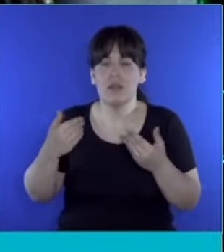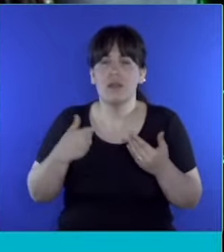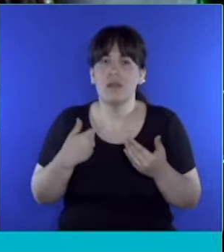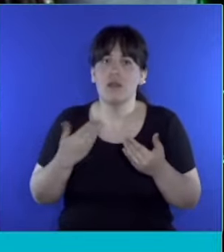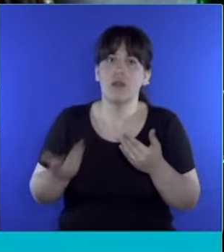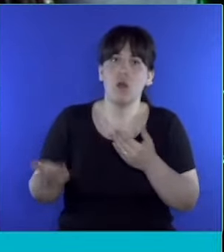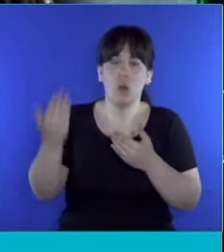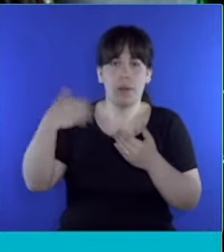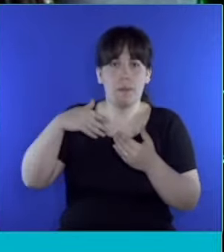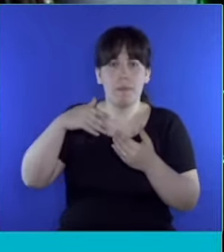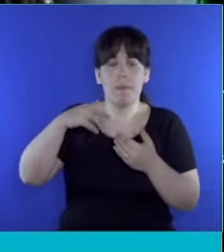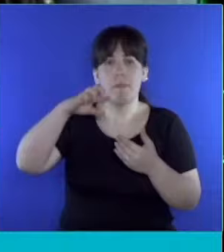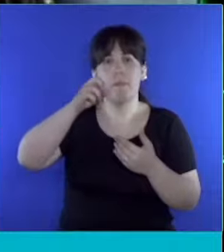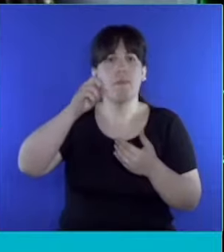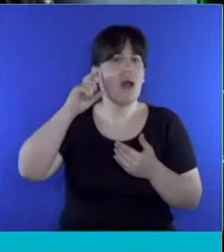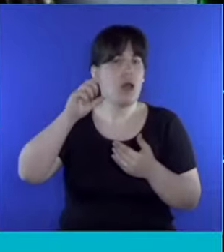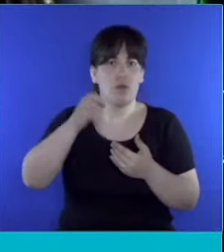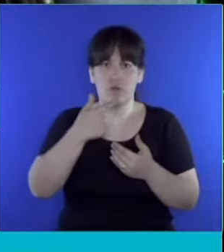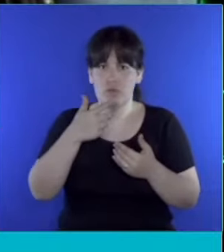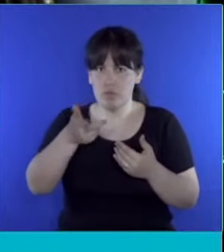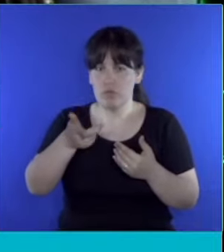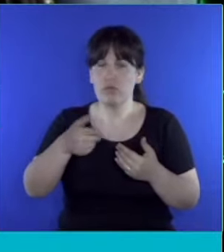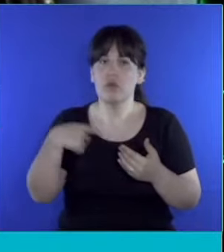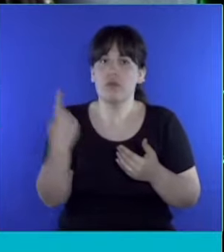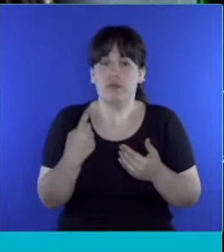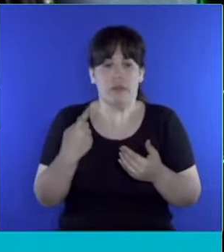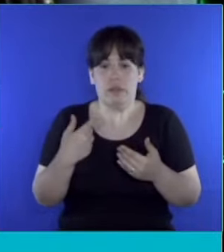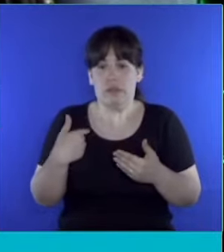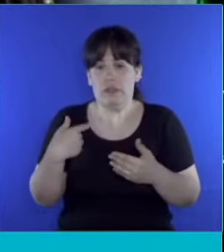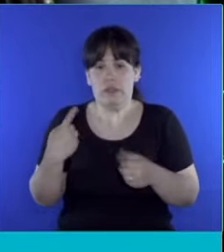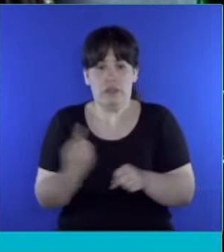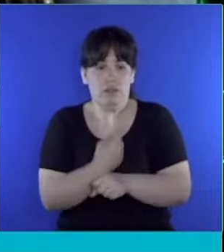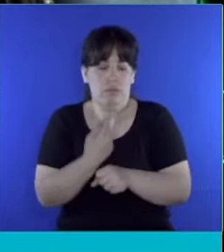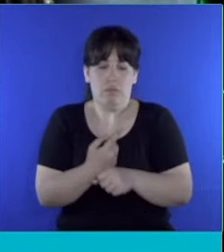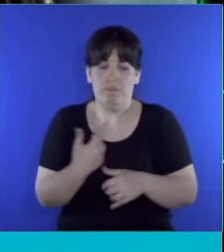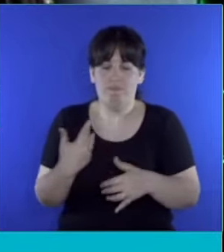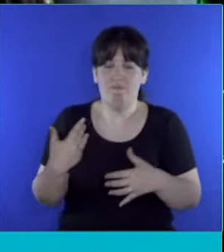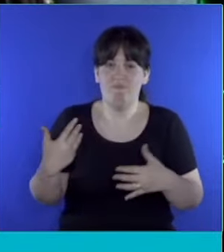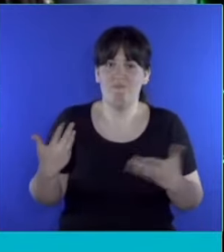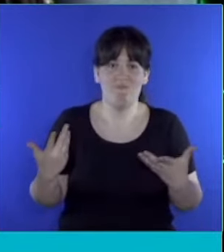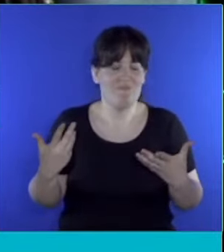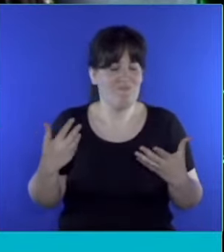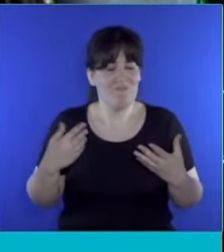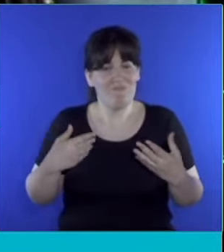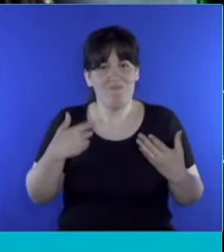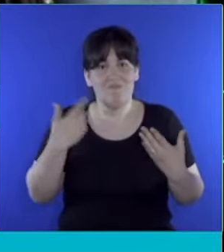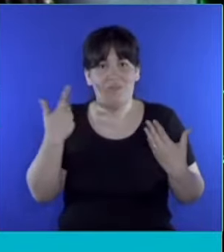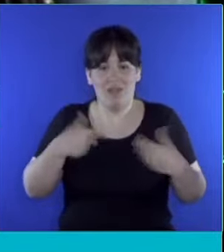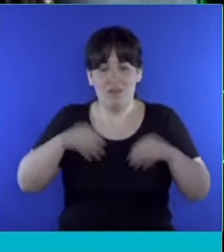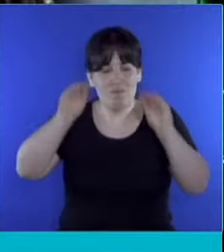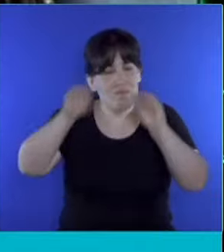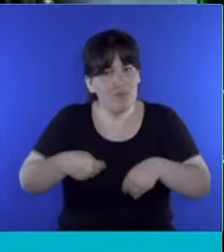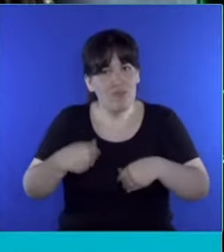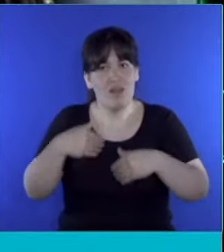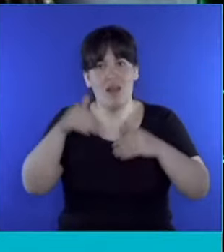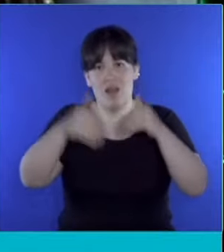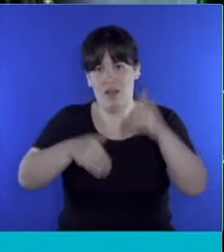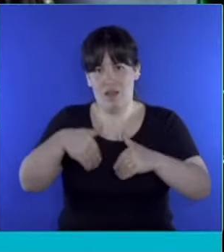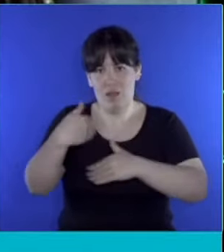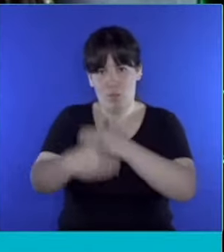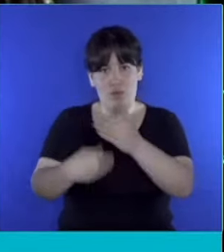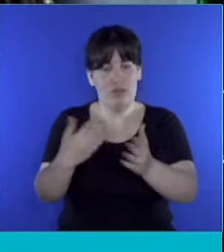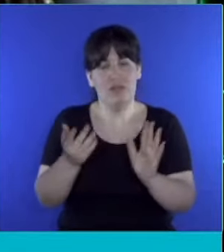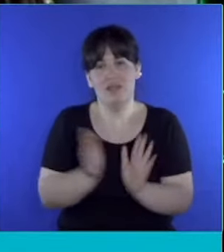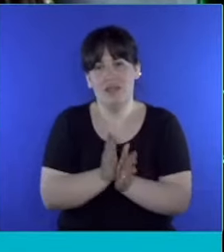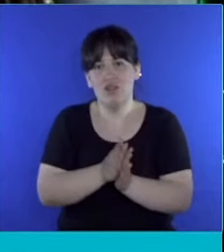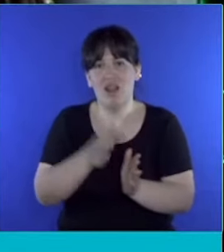EPAOS. Si no es inviable, nos vamos a meter en un enorme riesgo de fracaso del proceso electoral y eso sería